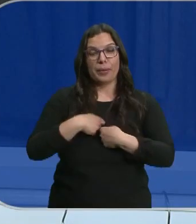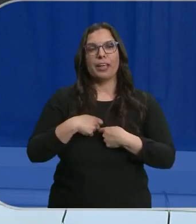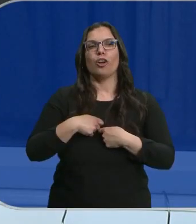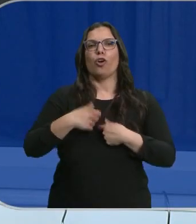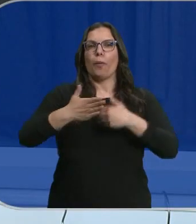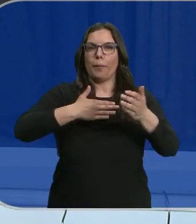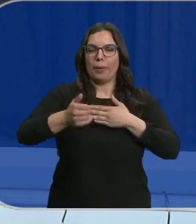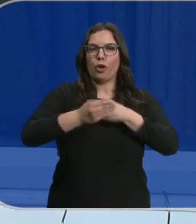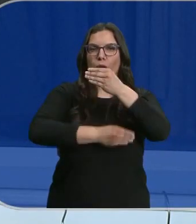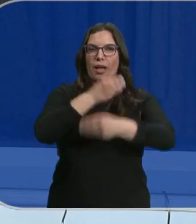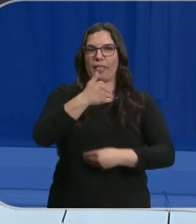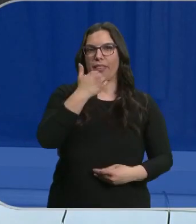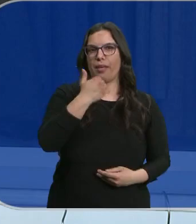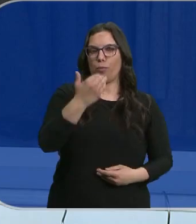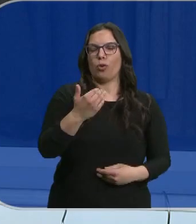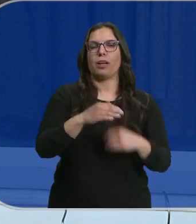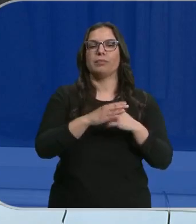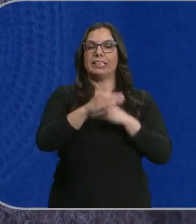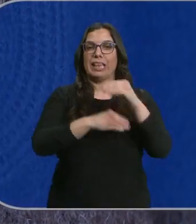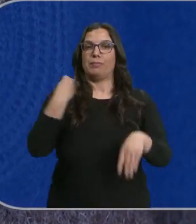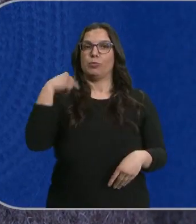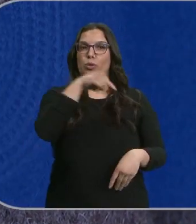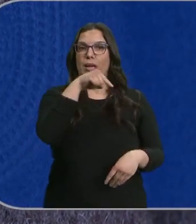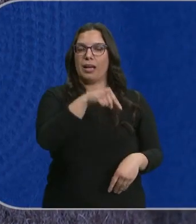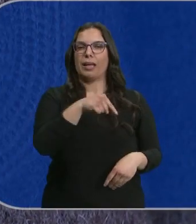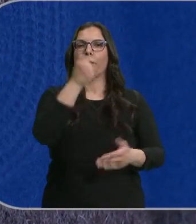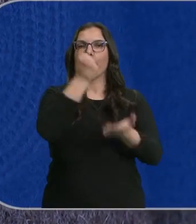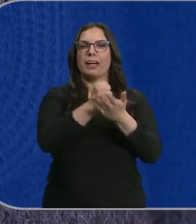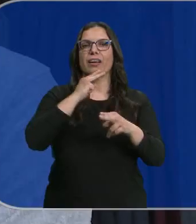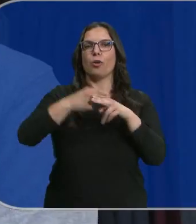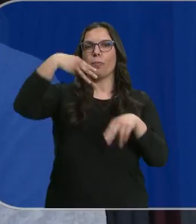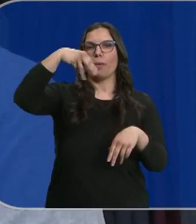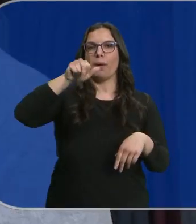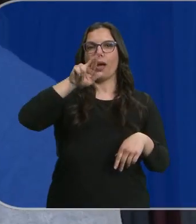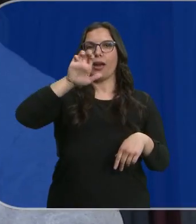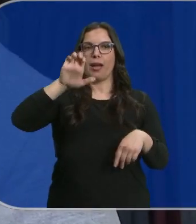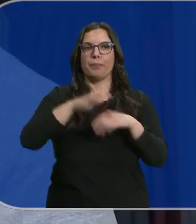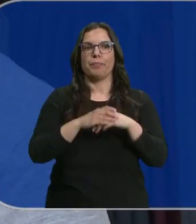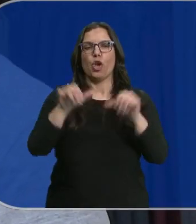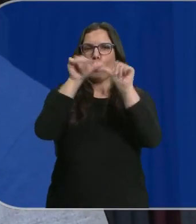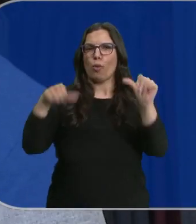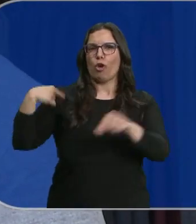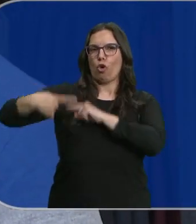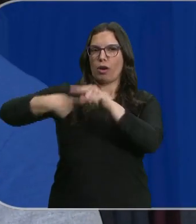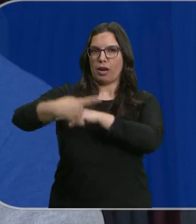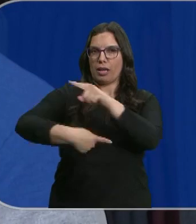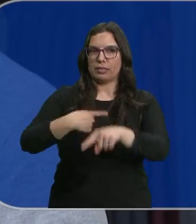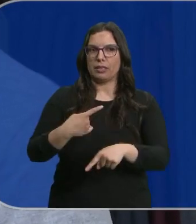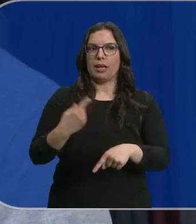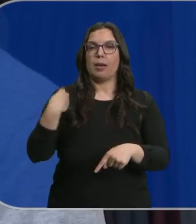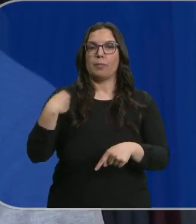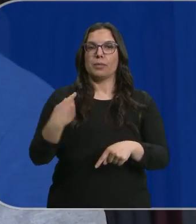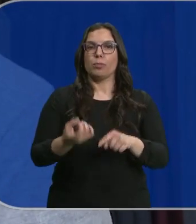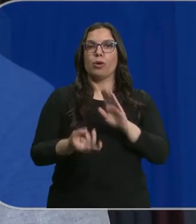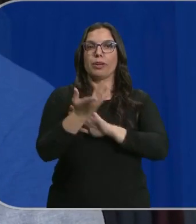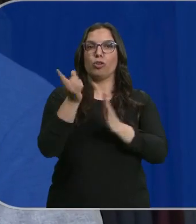prenda clásica en azul marino confeccionada aquí, en Zamora, por la marca Marae. Es un modelo clásico, cuando volvimos a hacer la colección del